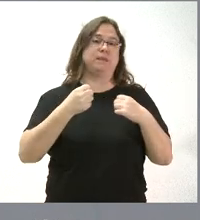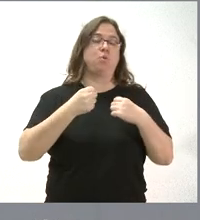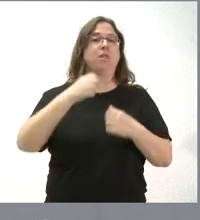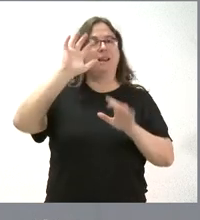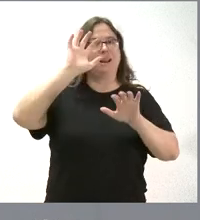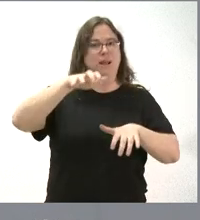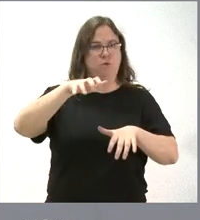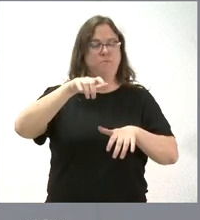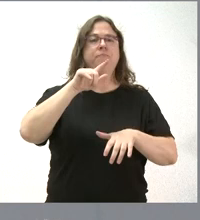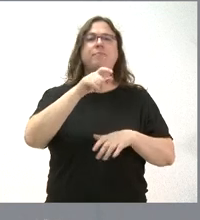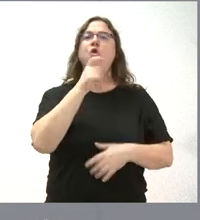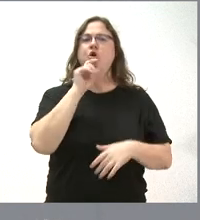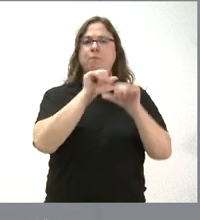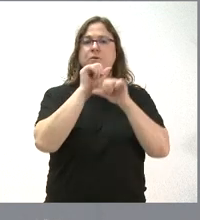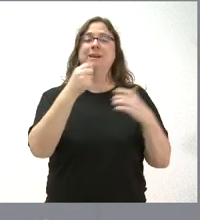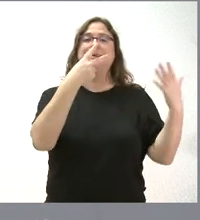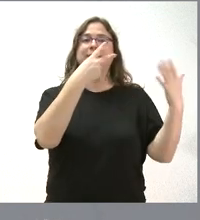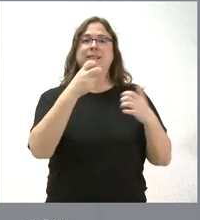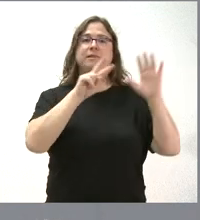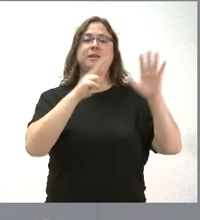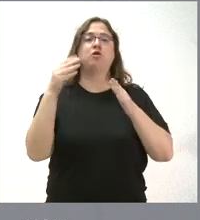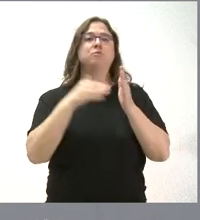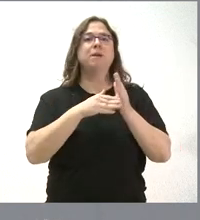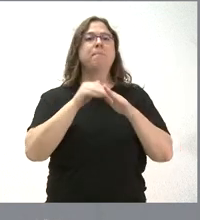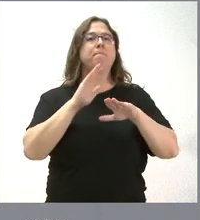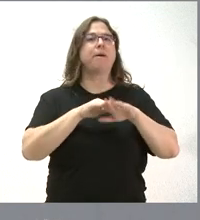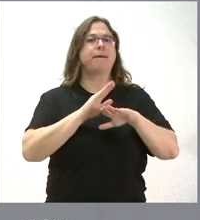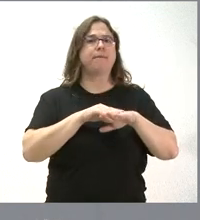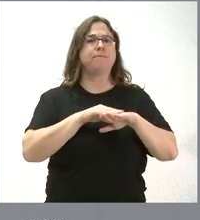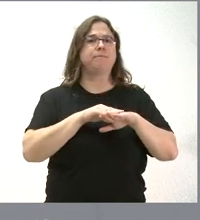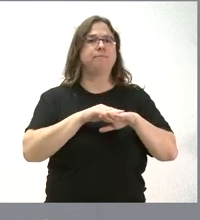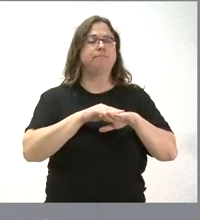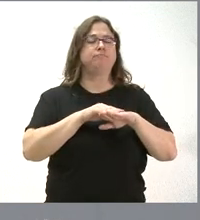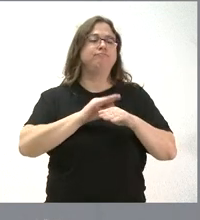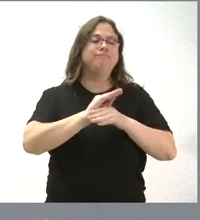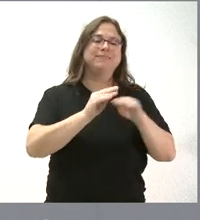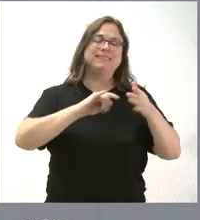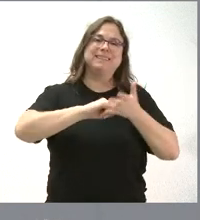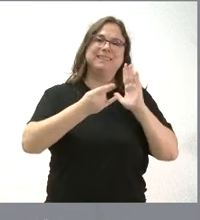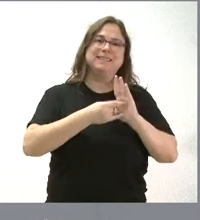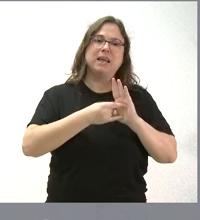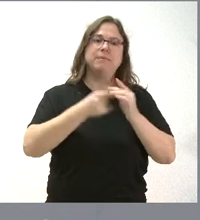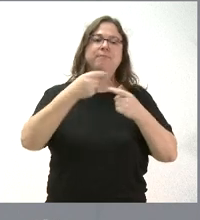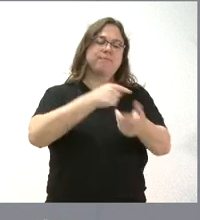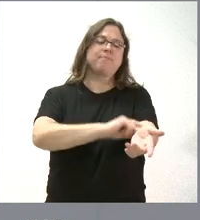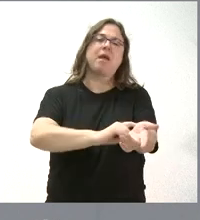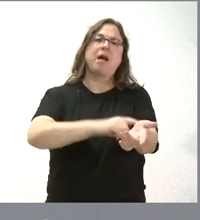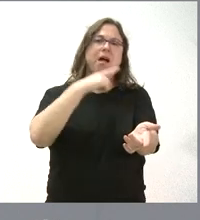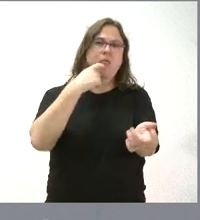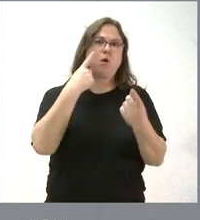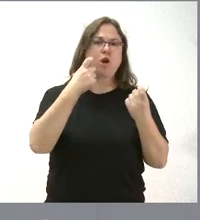importe se destina de la siguiente forma, 772.000 euros para el suministro de sistemas para la medición de glucosa en sangre